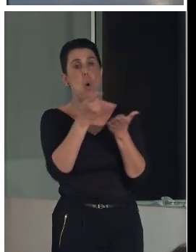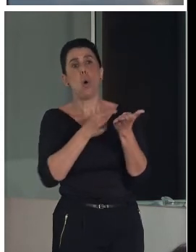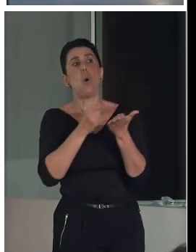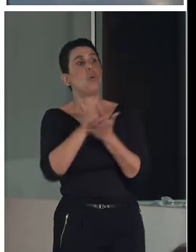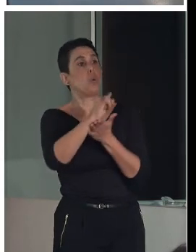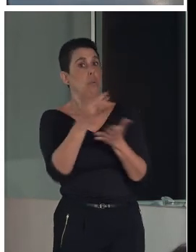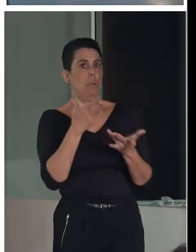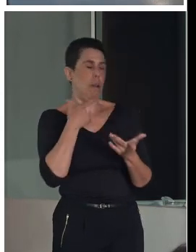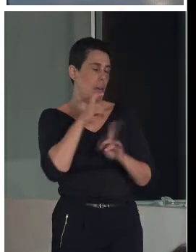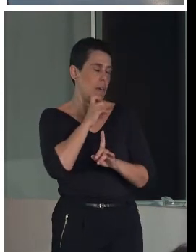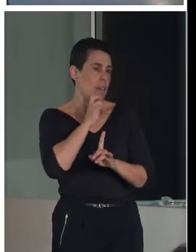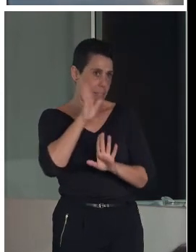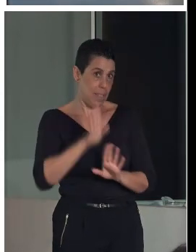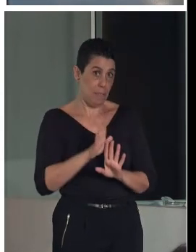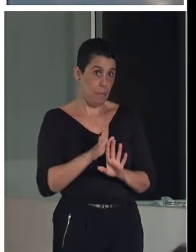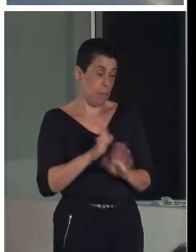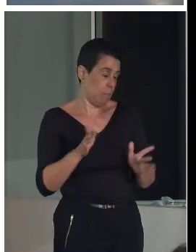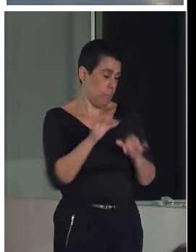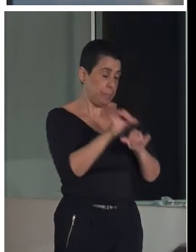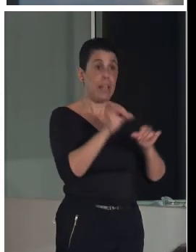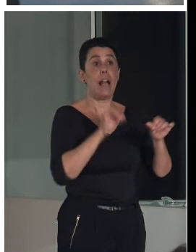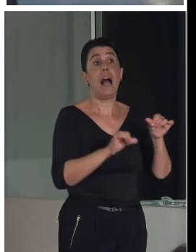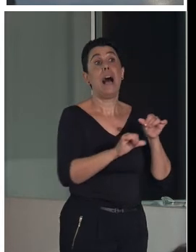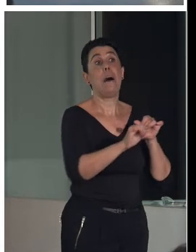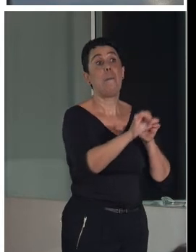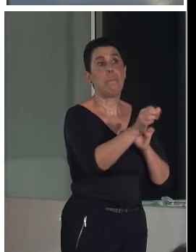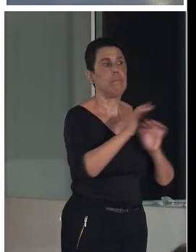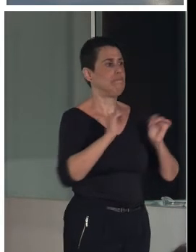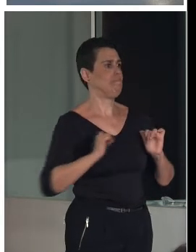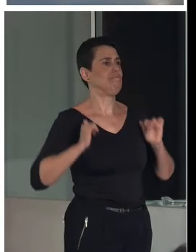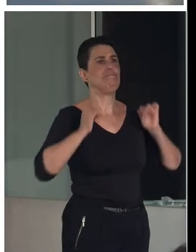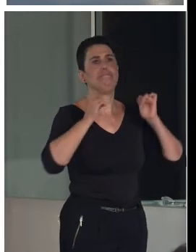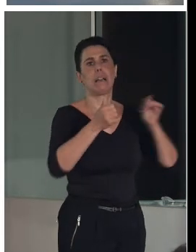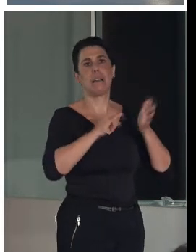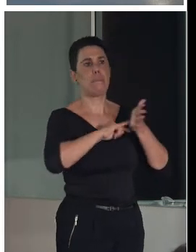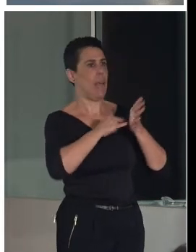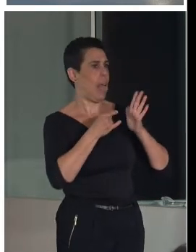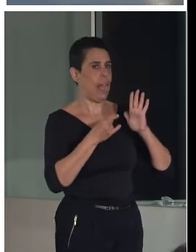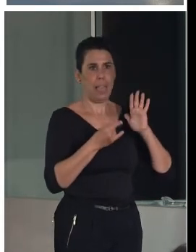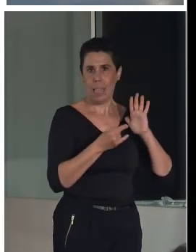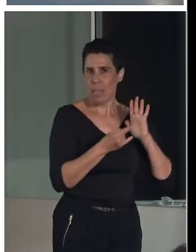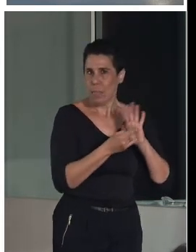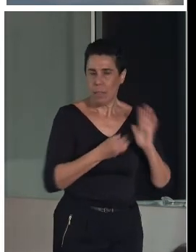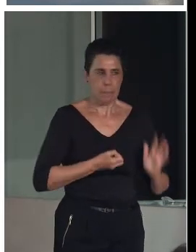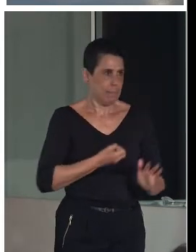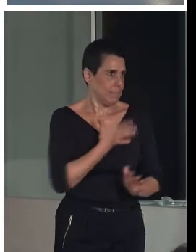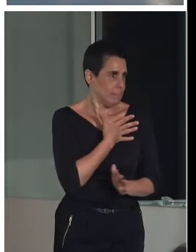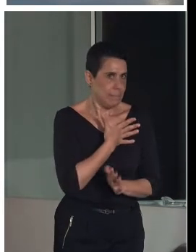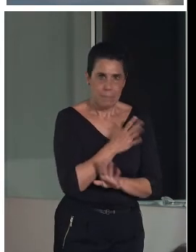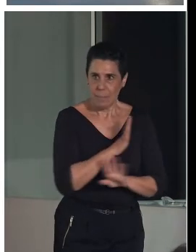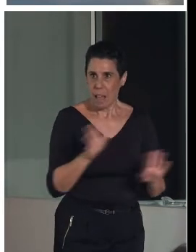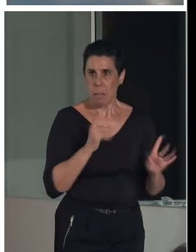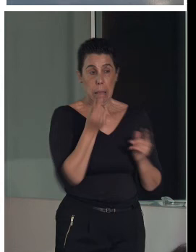El caso es que, bueno, a partir de ahí se desarrolla todo un proyecto apasionante, de muy poco presupuesto,